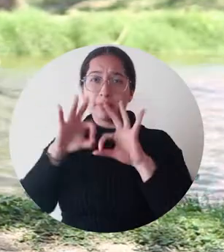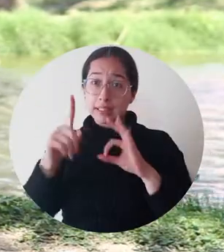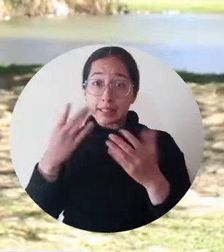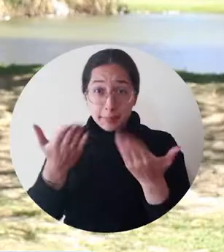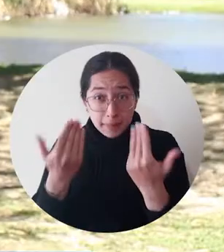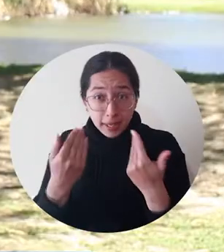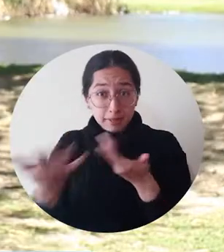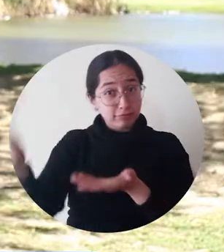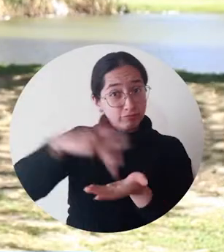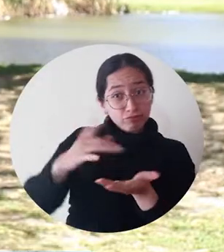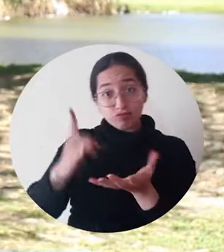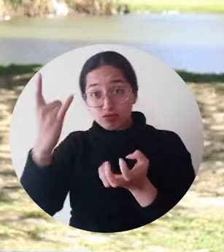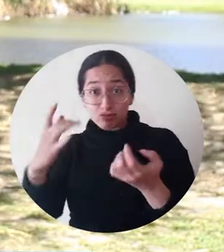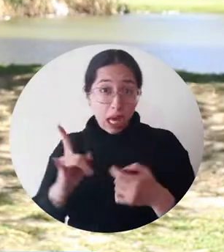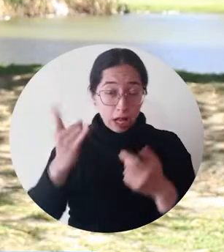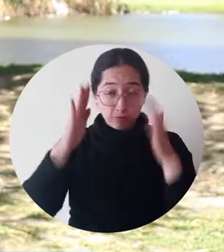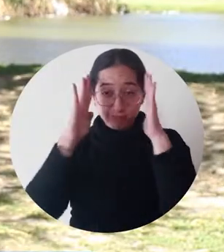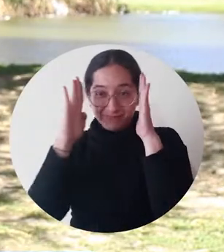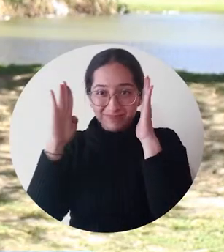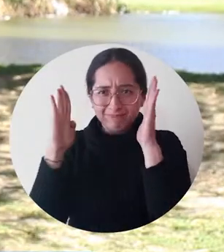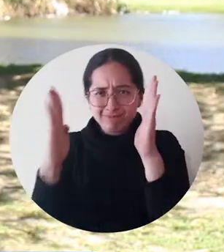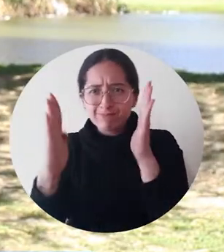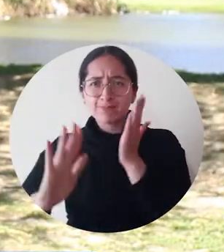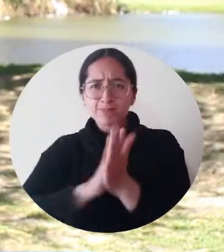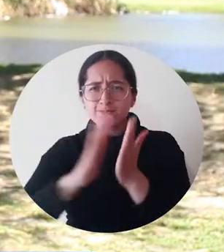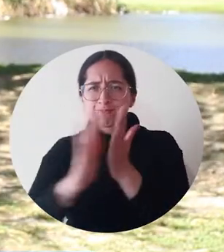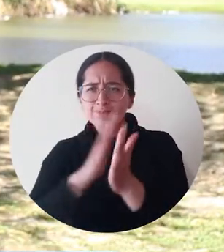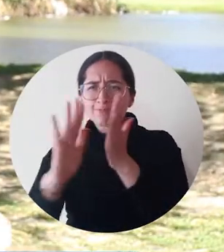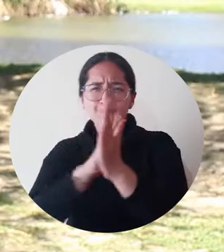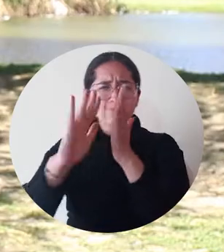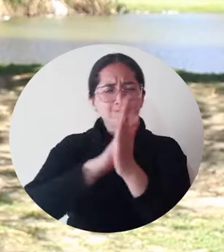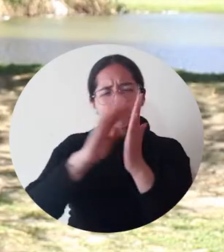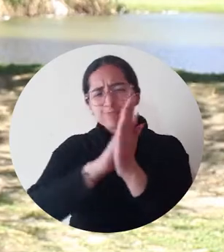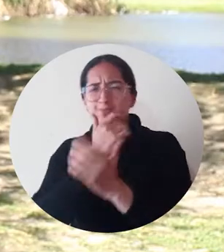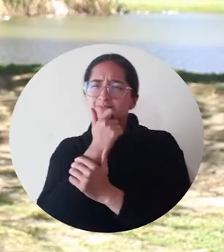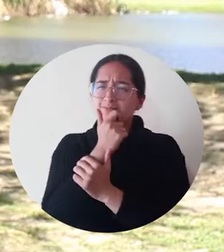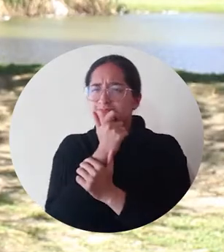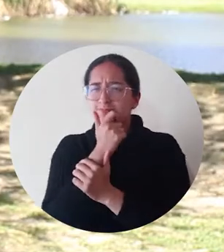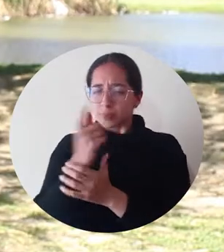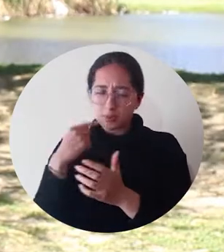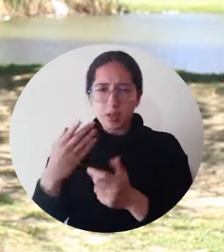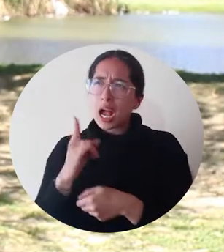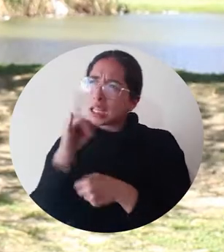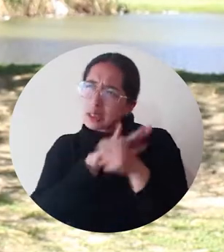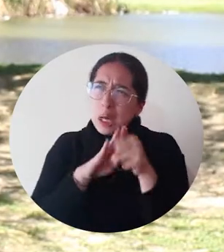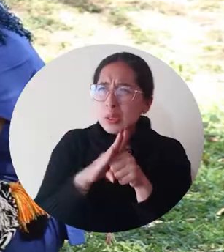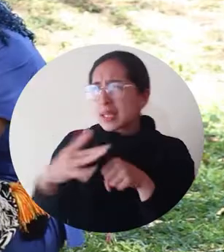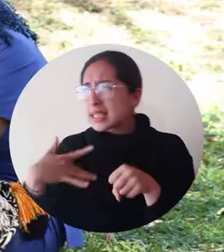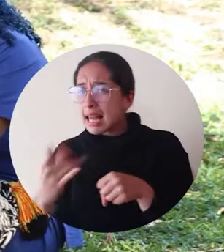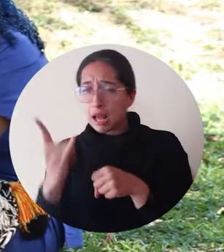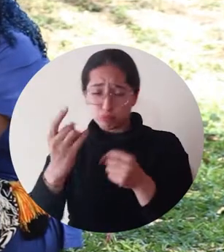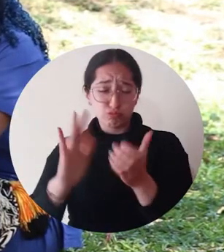que vengan y que sean escuchados y puedan compartir todo lo que les está